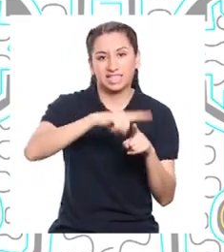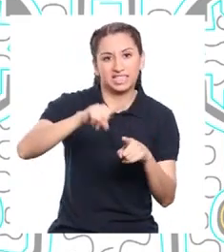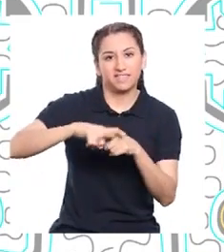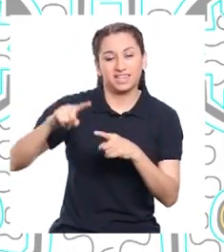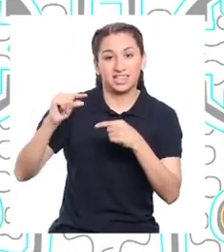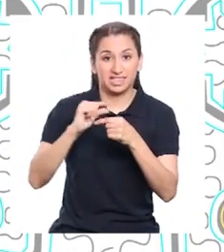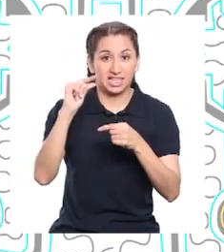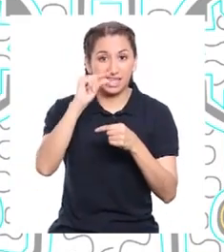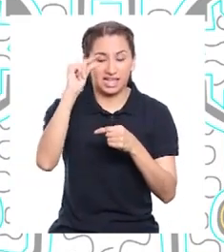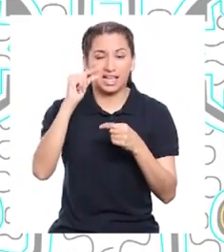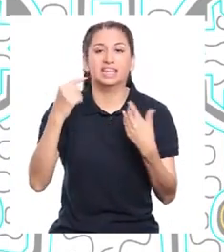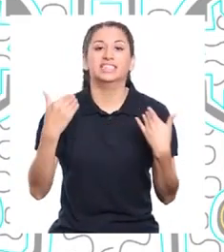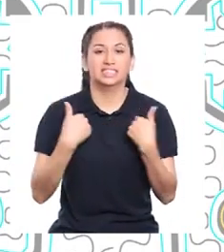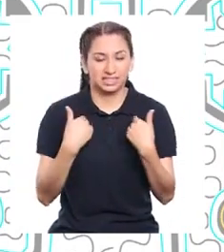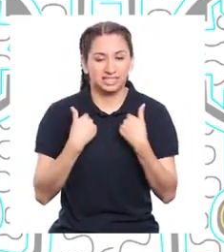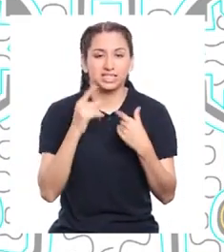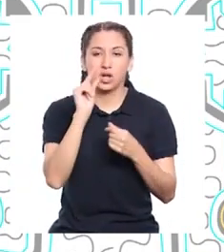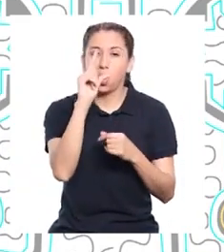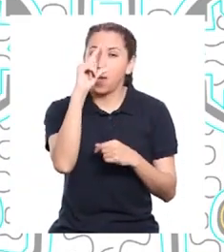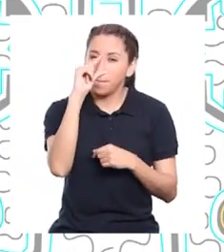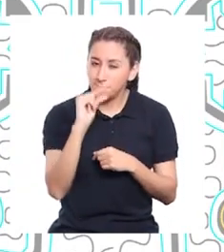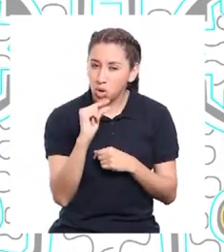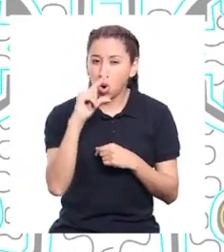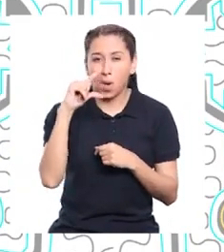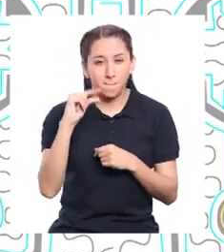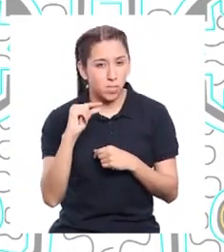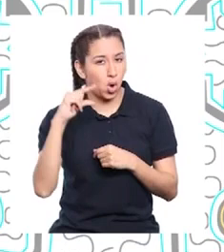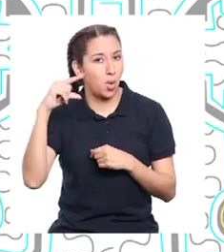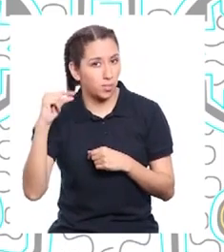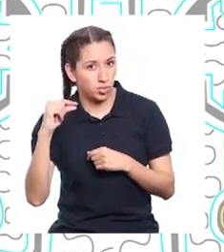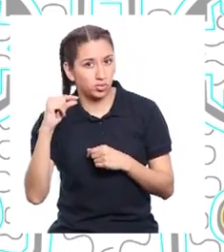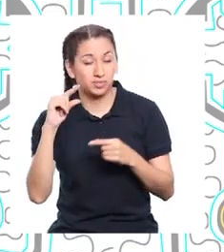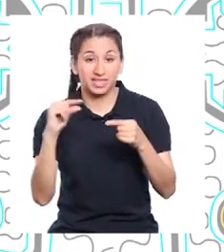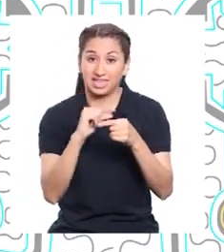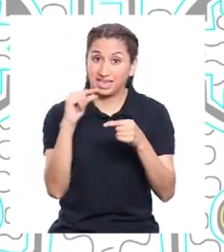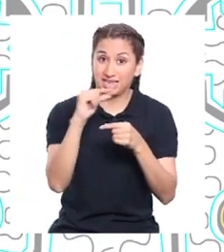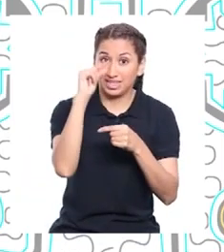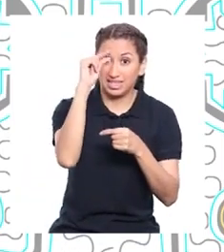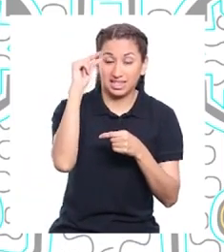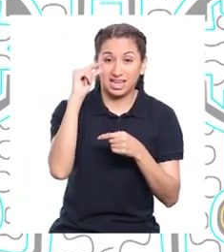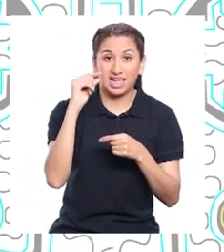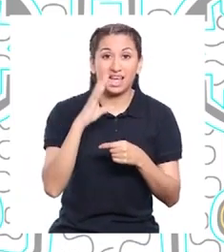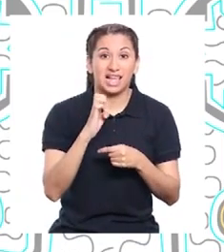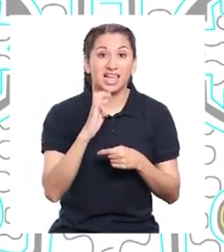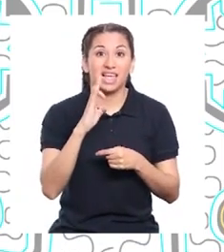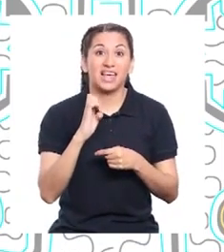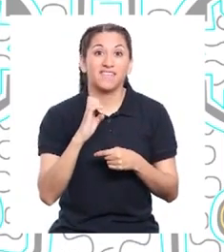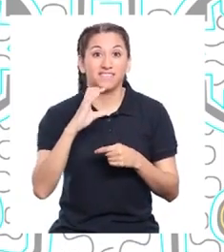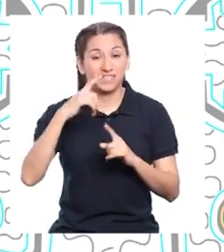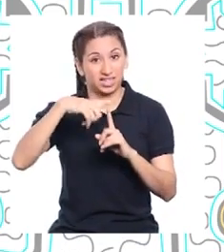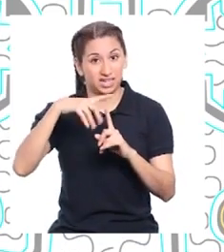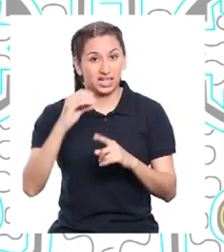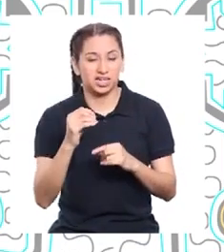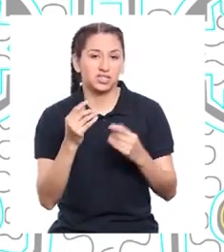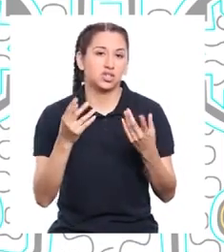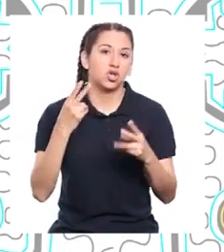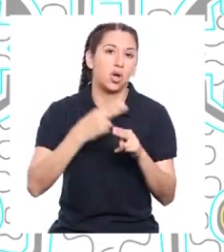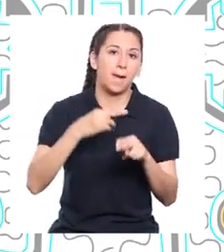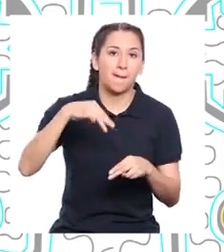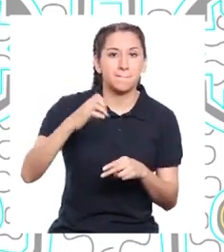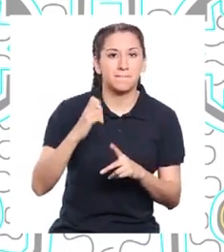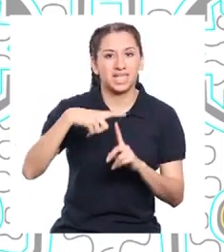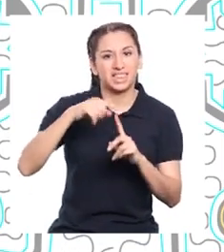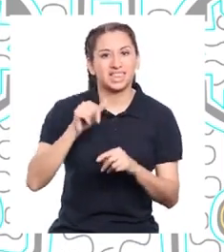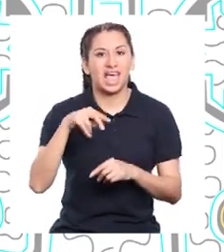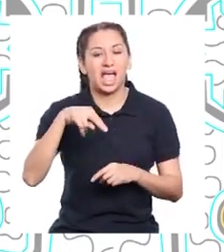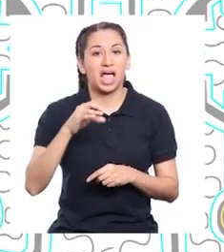los cuales deben encontrarse en una mínima cantidad. Los gases de efecto invernadero, como